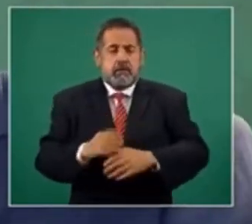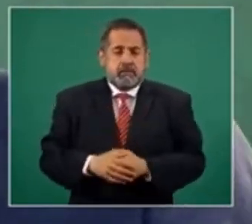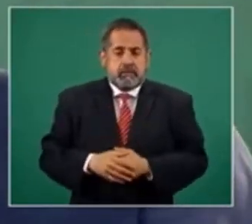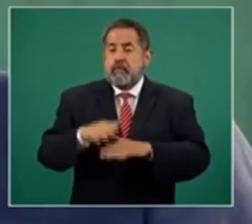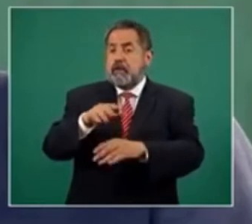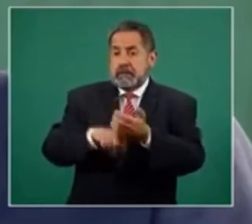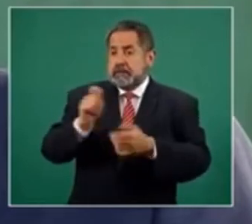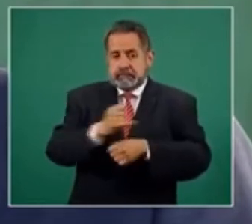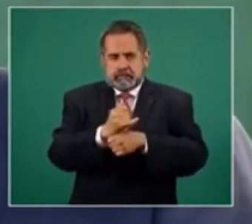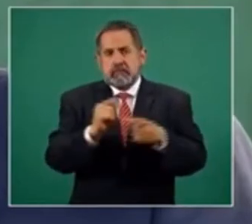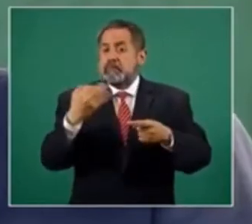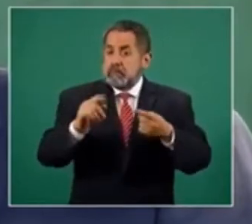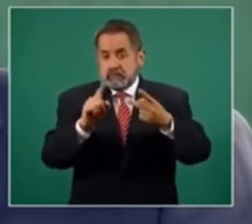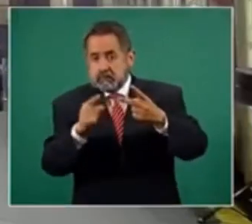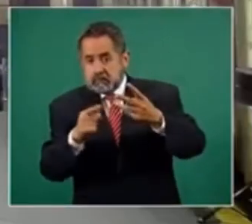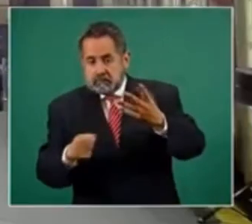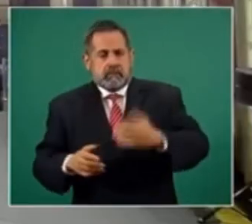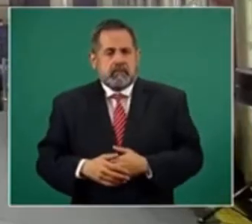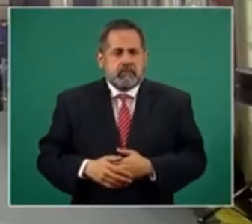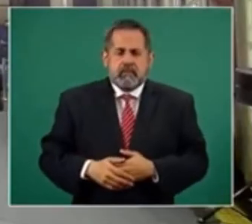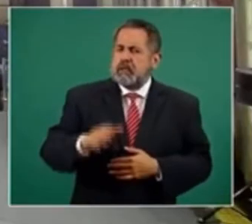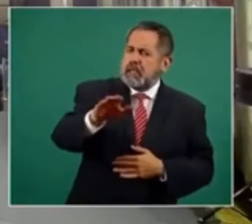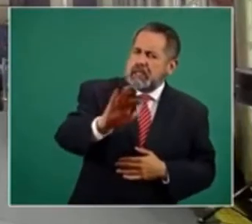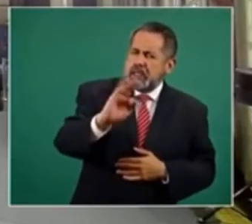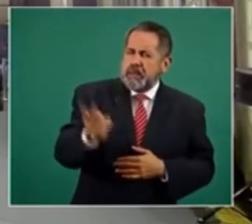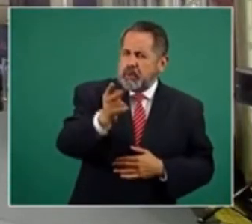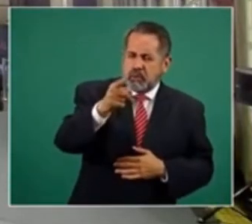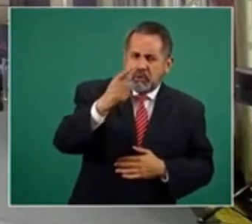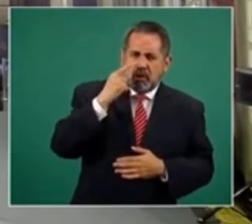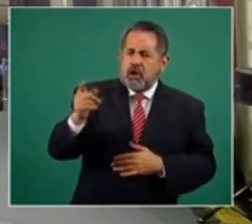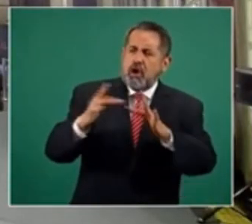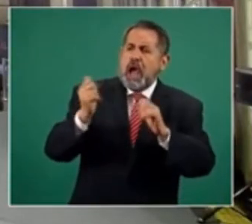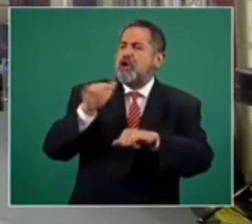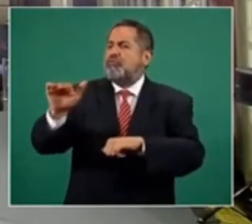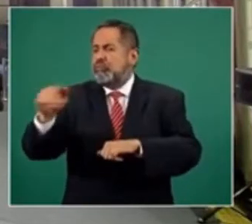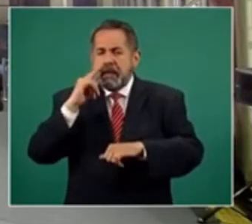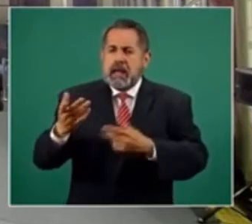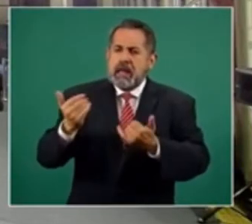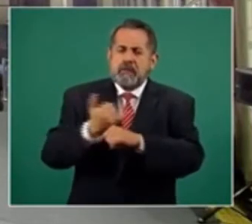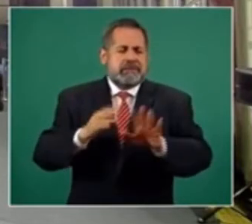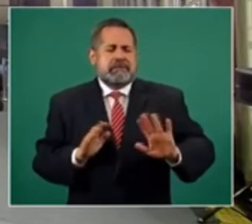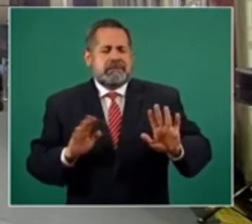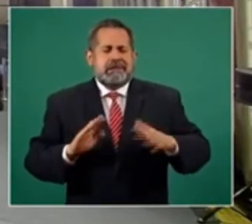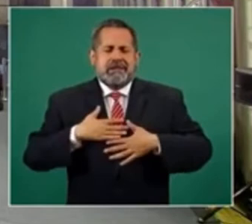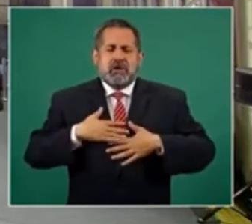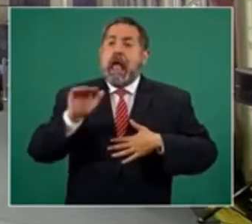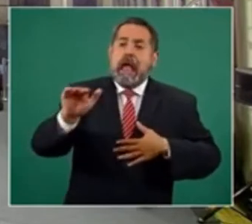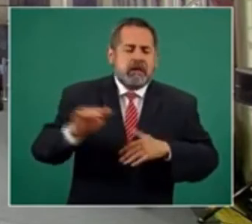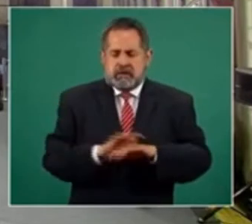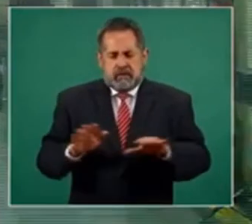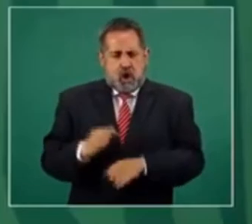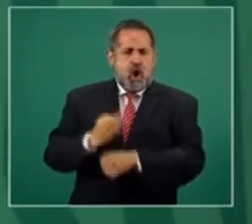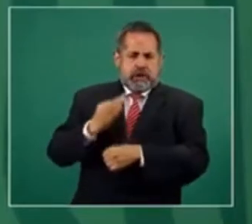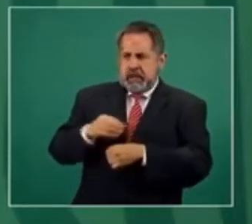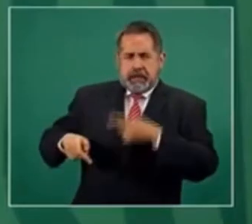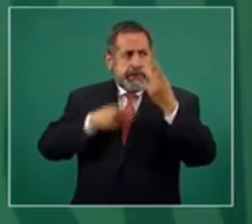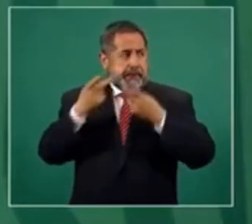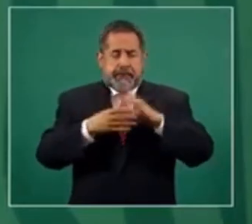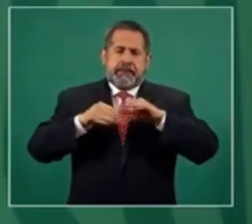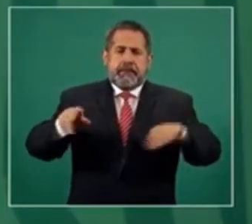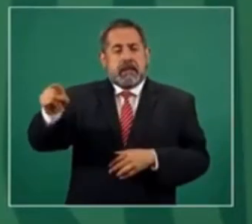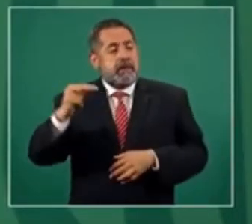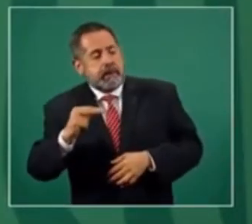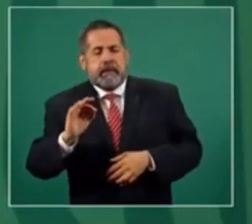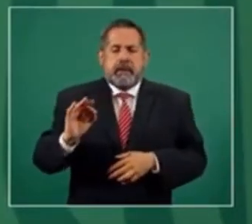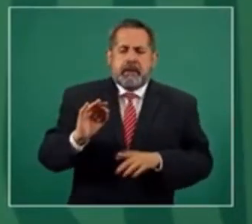sobre esta investigación y otras. ¿Establecería usted a lo mejor algún plazo a la Fiscalía para que dé información? No, pero ya con esto que estamos ahora